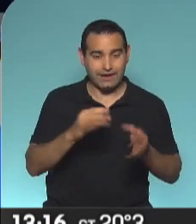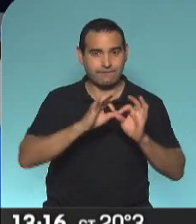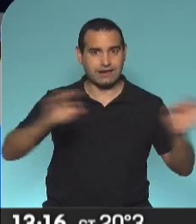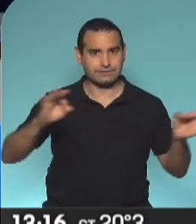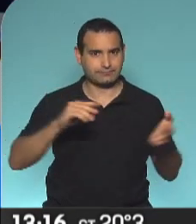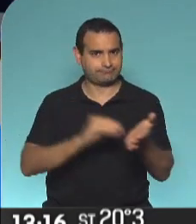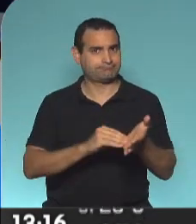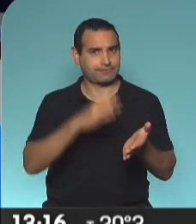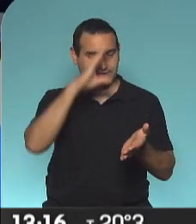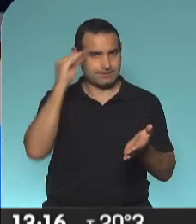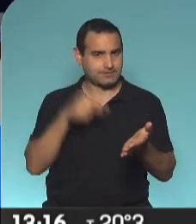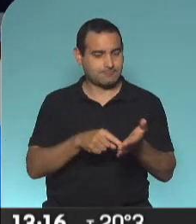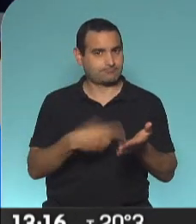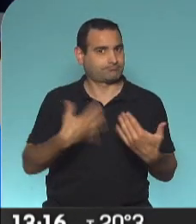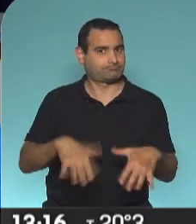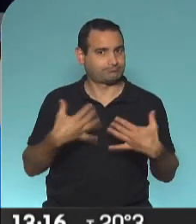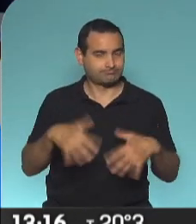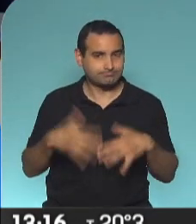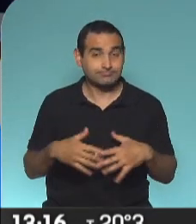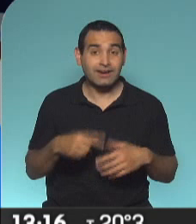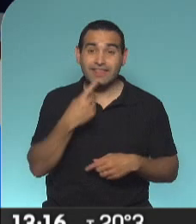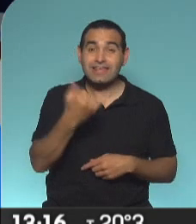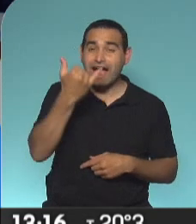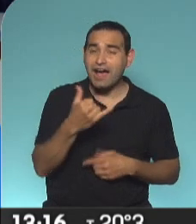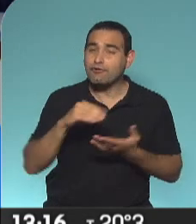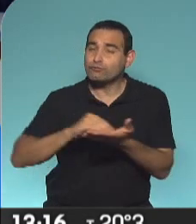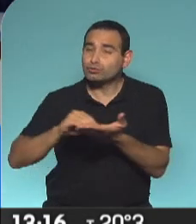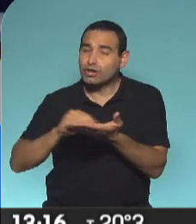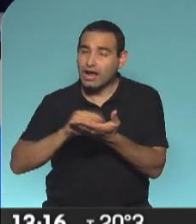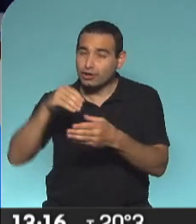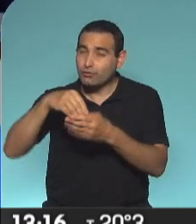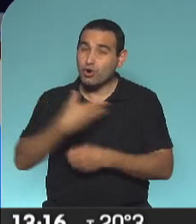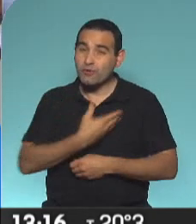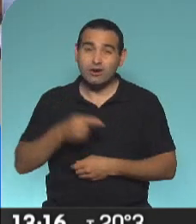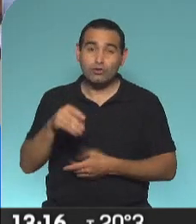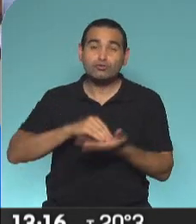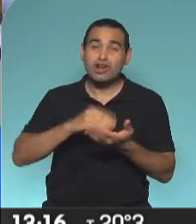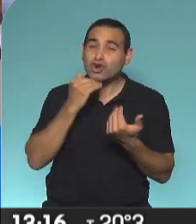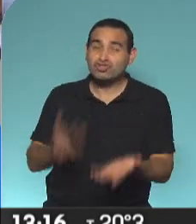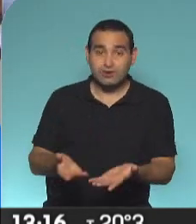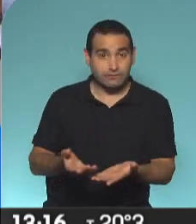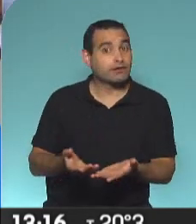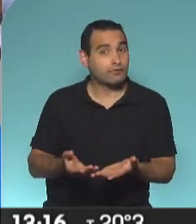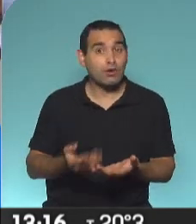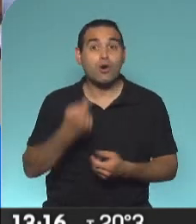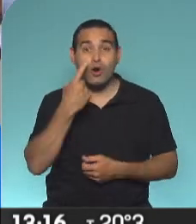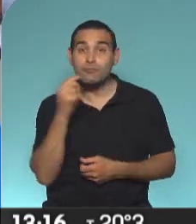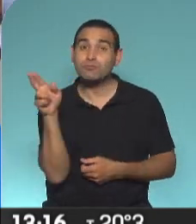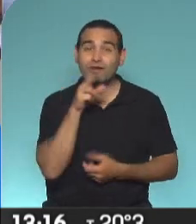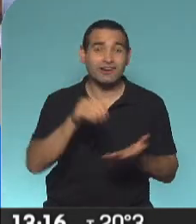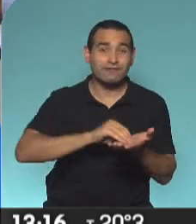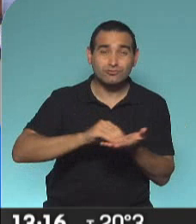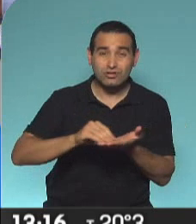retumbando, que es la más fuerte, que dice que hay funcionarios que no funcionan. Hay funcionarios y funcionarias que no